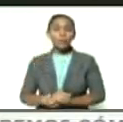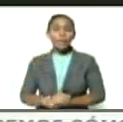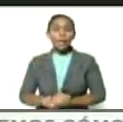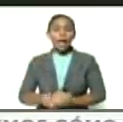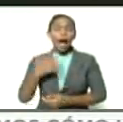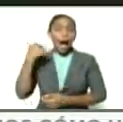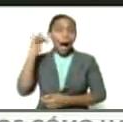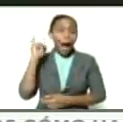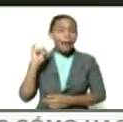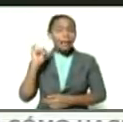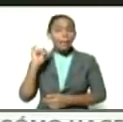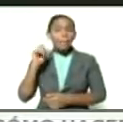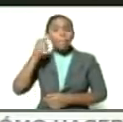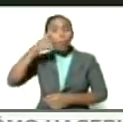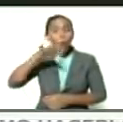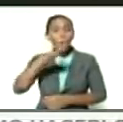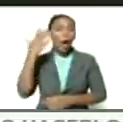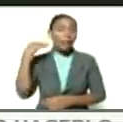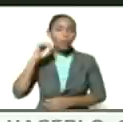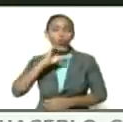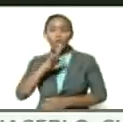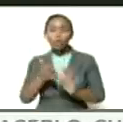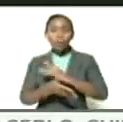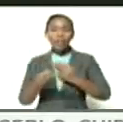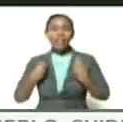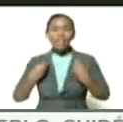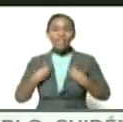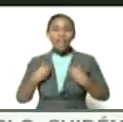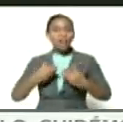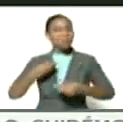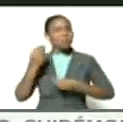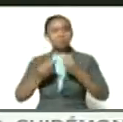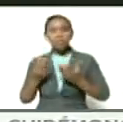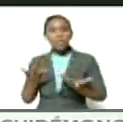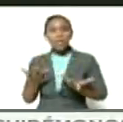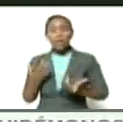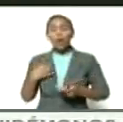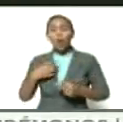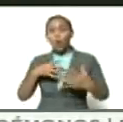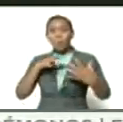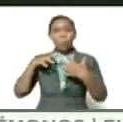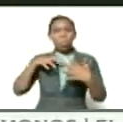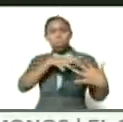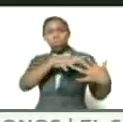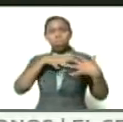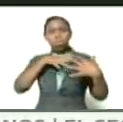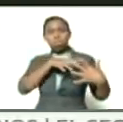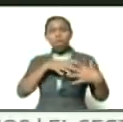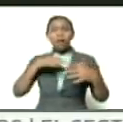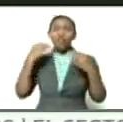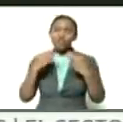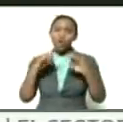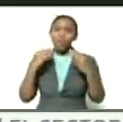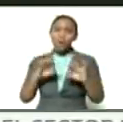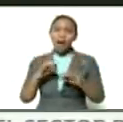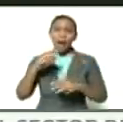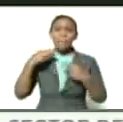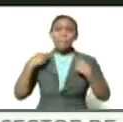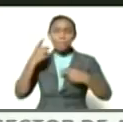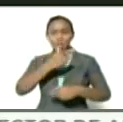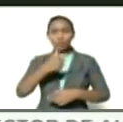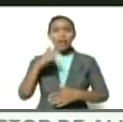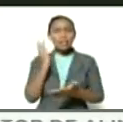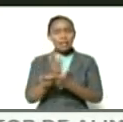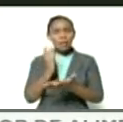existían unos pueblos que vivían con sus conflictos normales que la humanidad ha podido